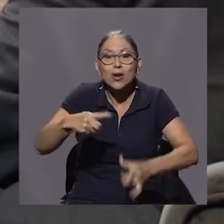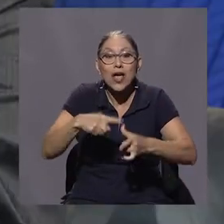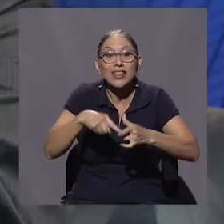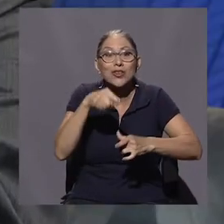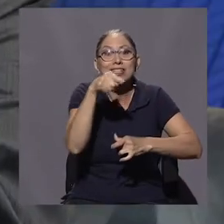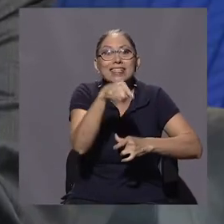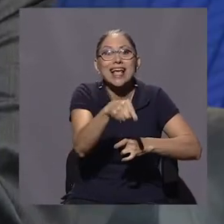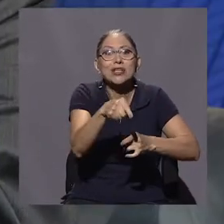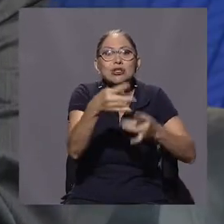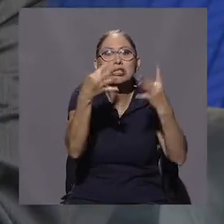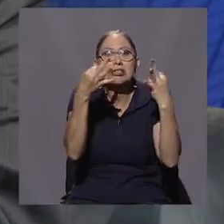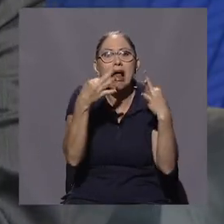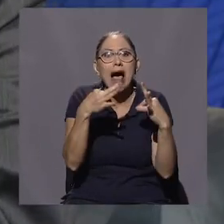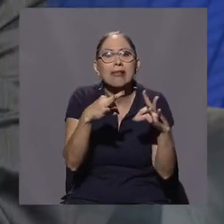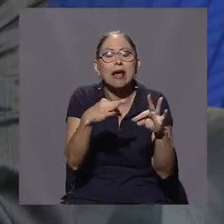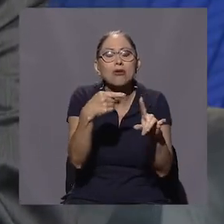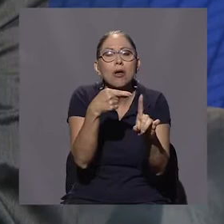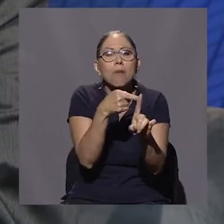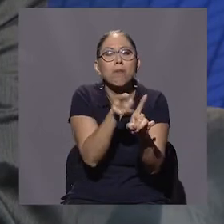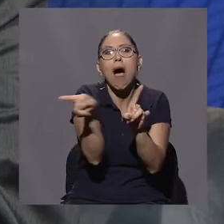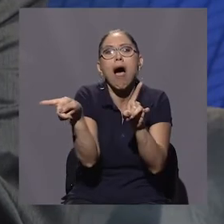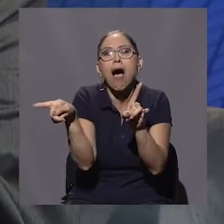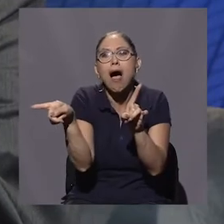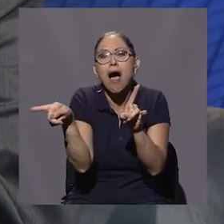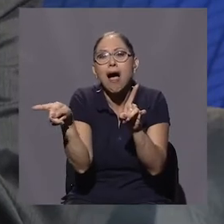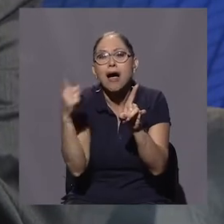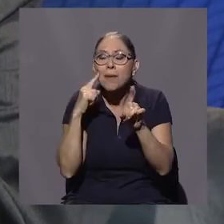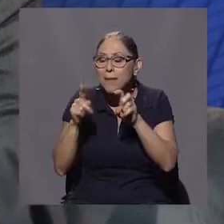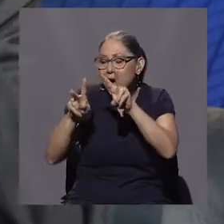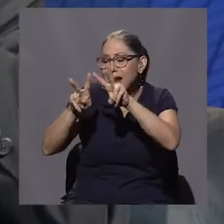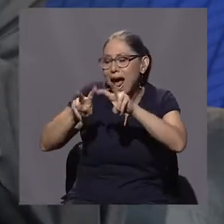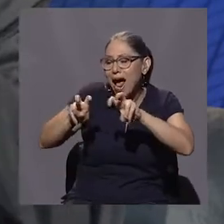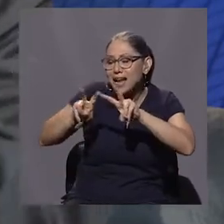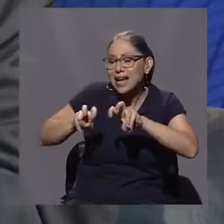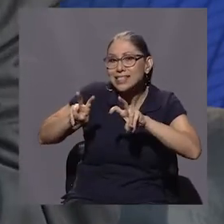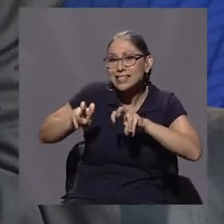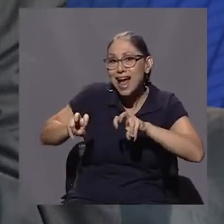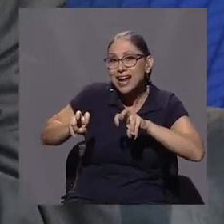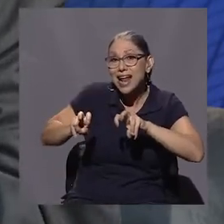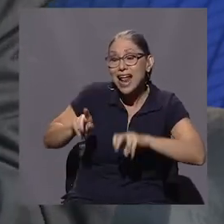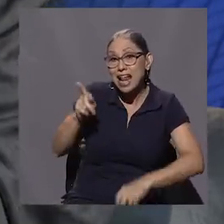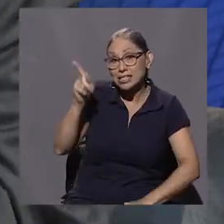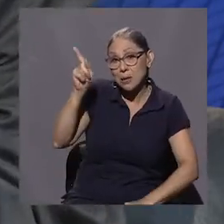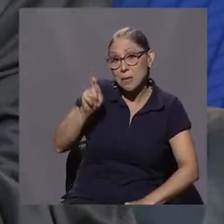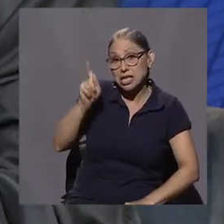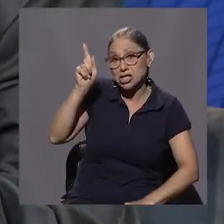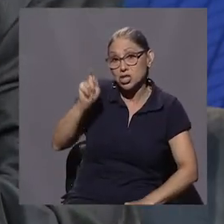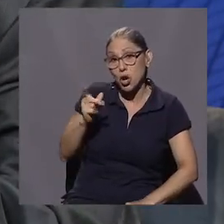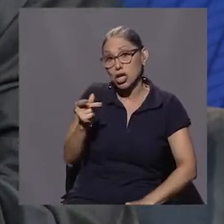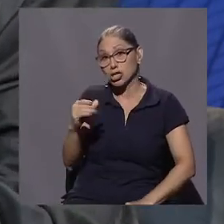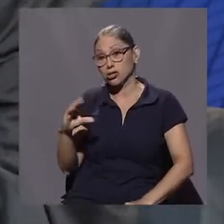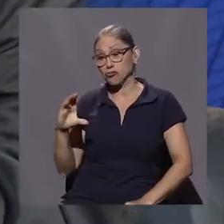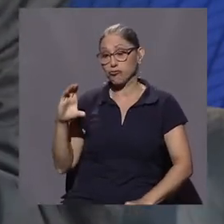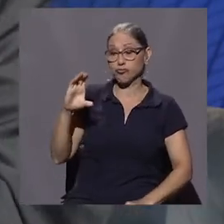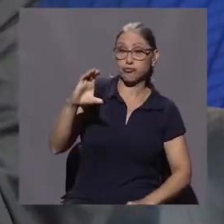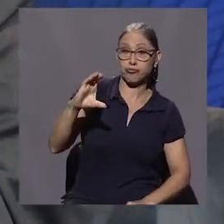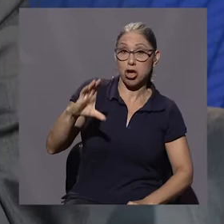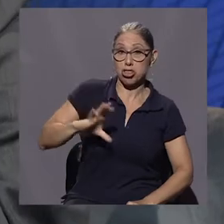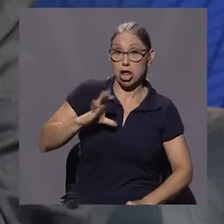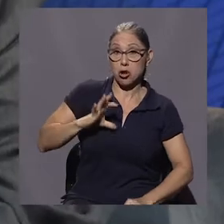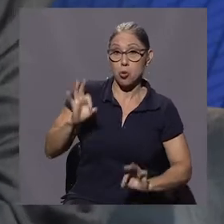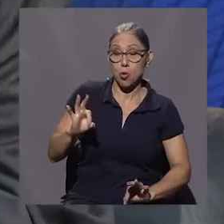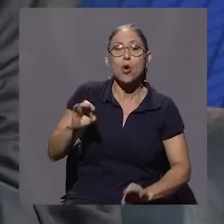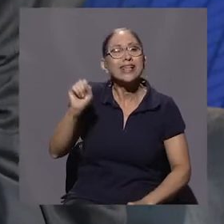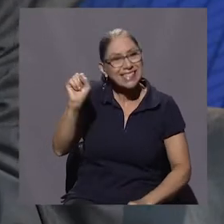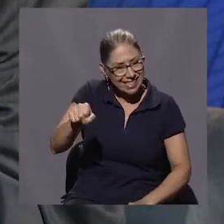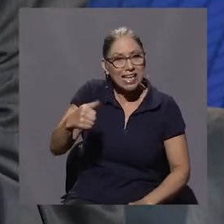focos para analizar las famosas pensiones de lujo, que si las hay, no digo